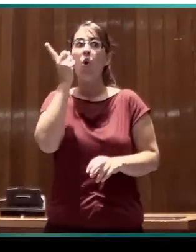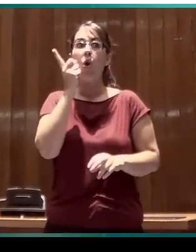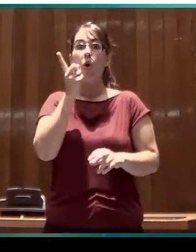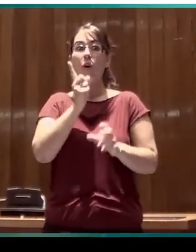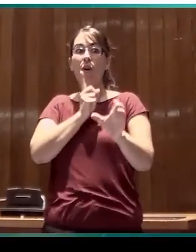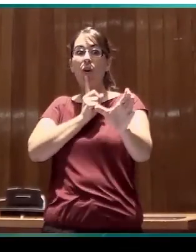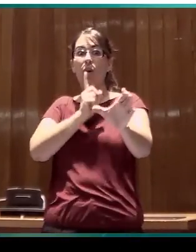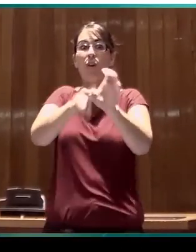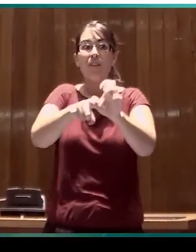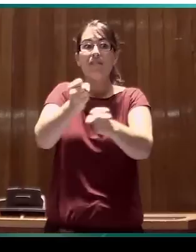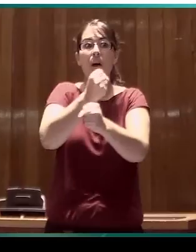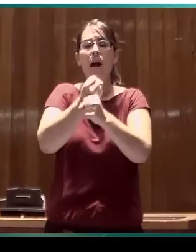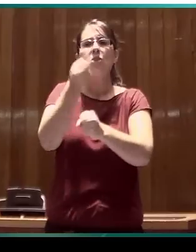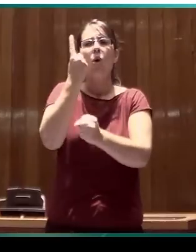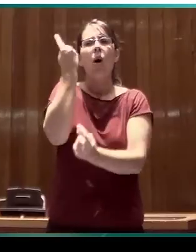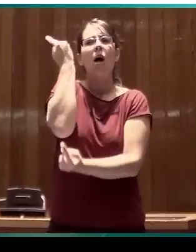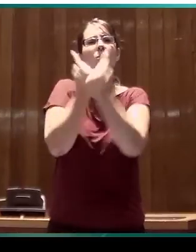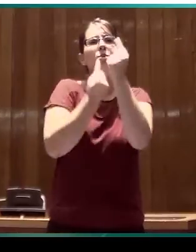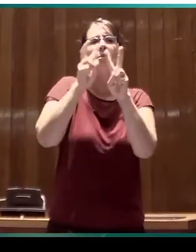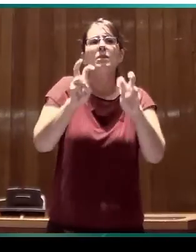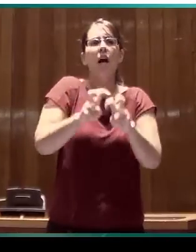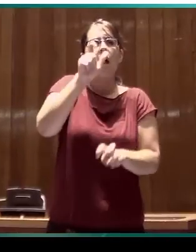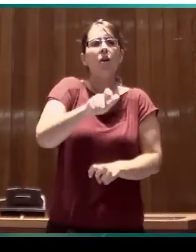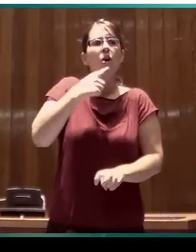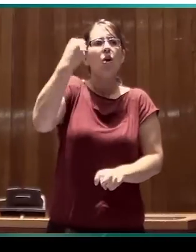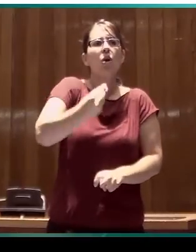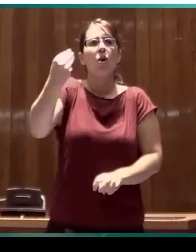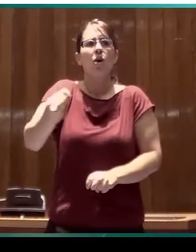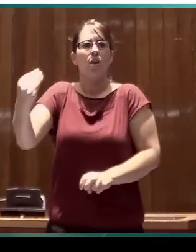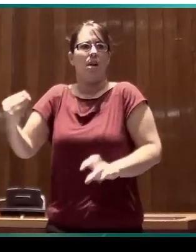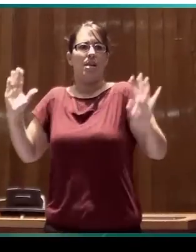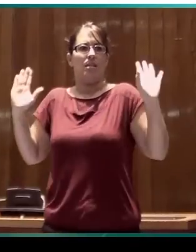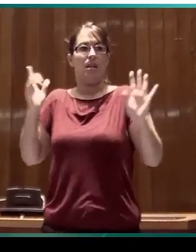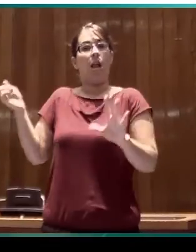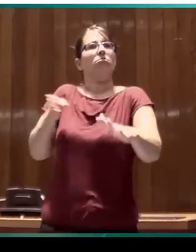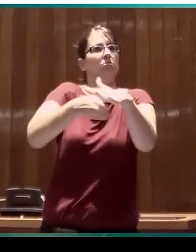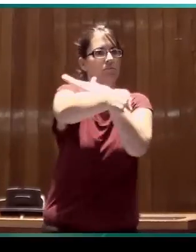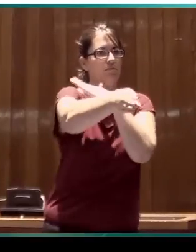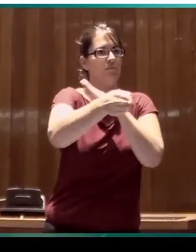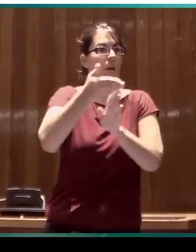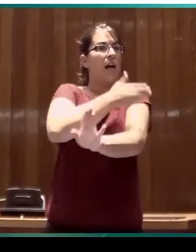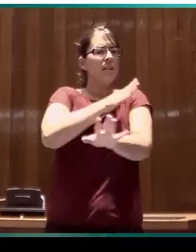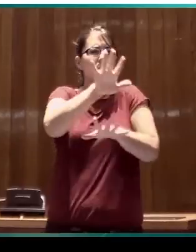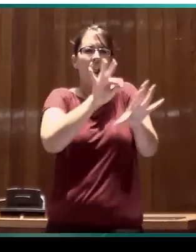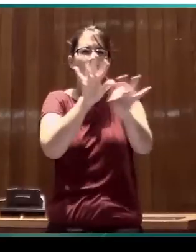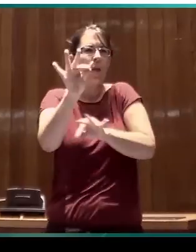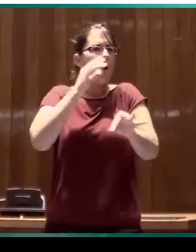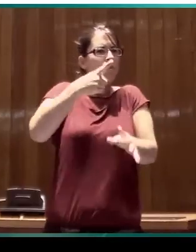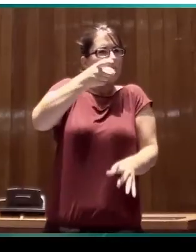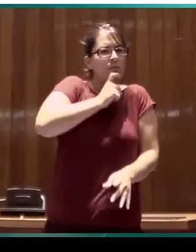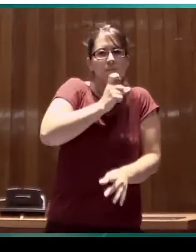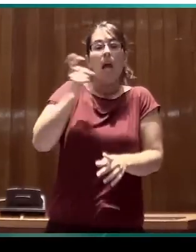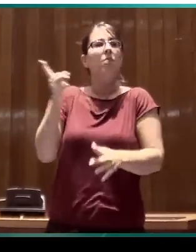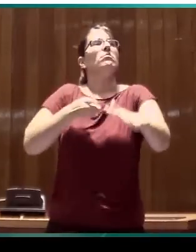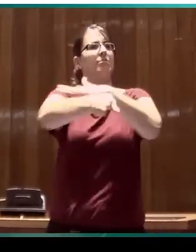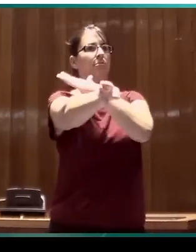y seleccionados investigadores tras complejos procesos de selección. Ha